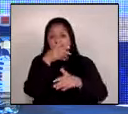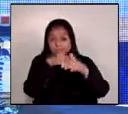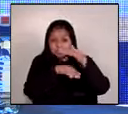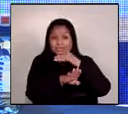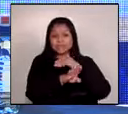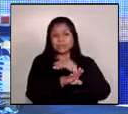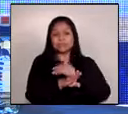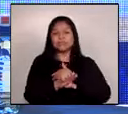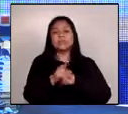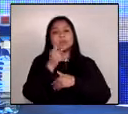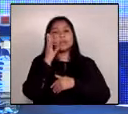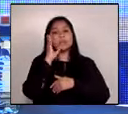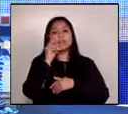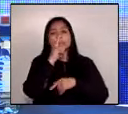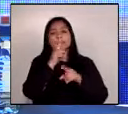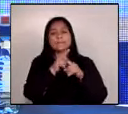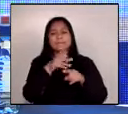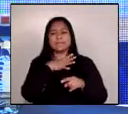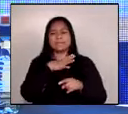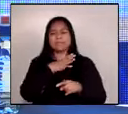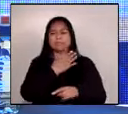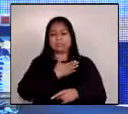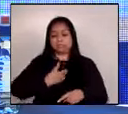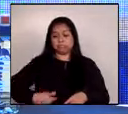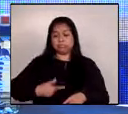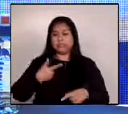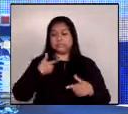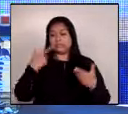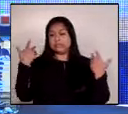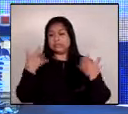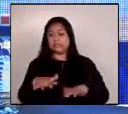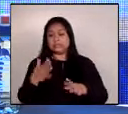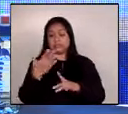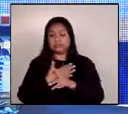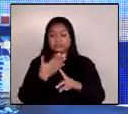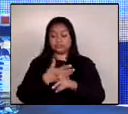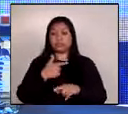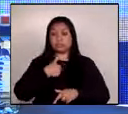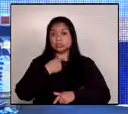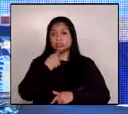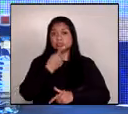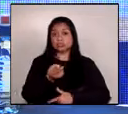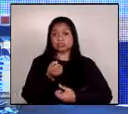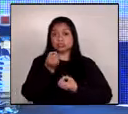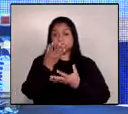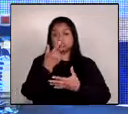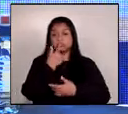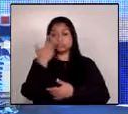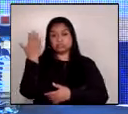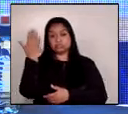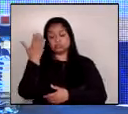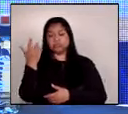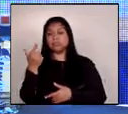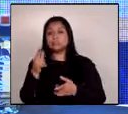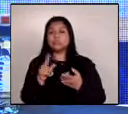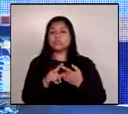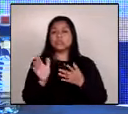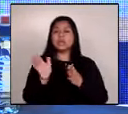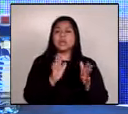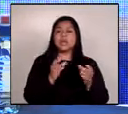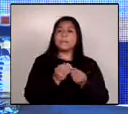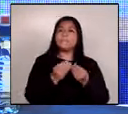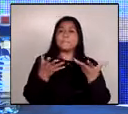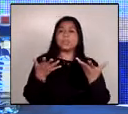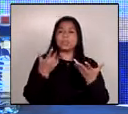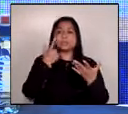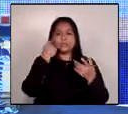obviamente encontramos el estado en una condición crítica como advertí en mi discurso muchos de estos lineamientos se